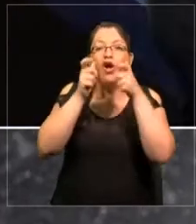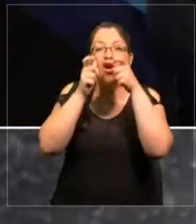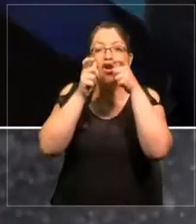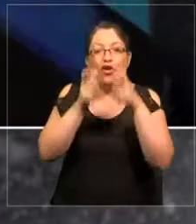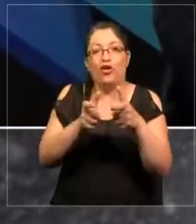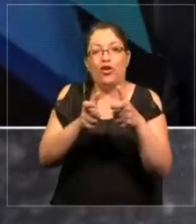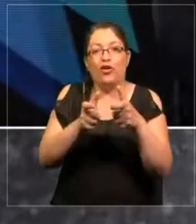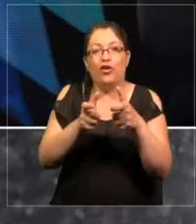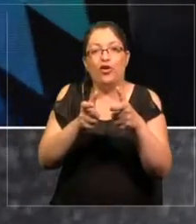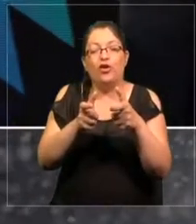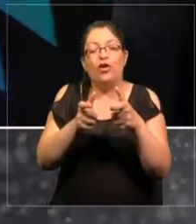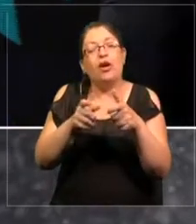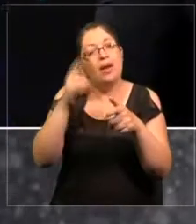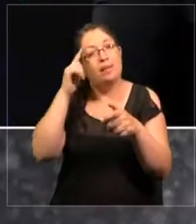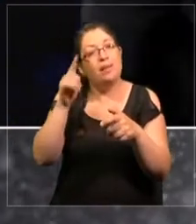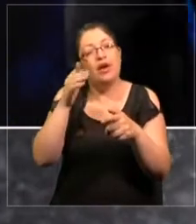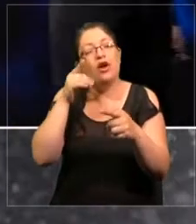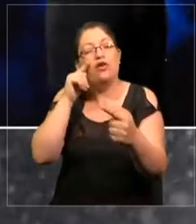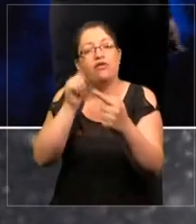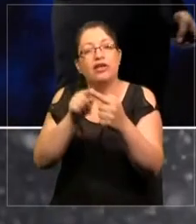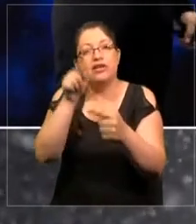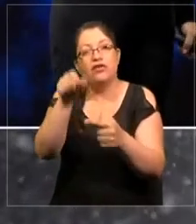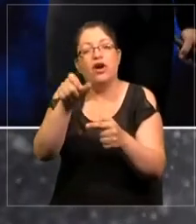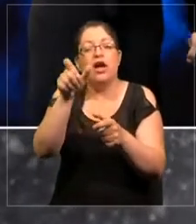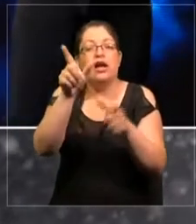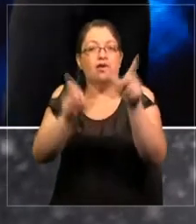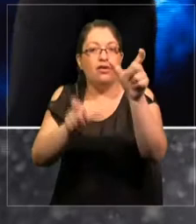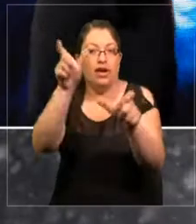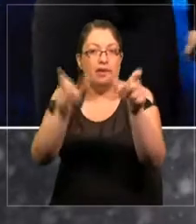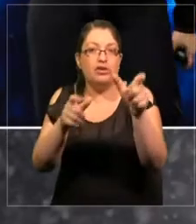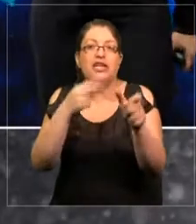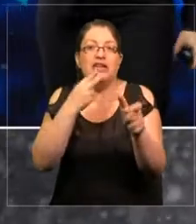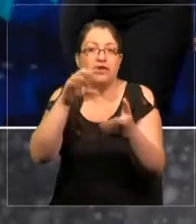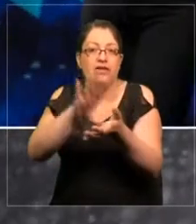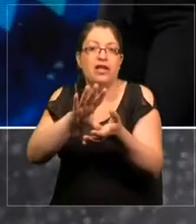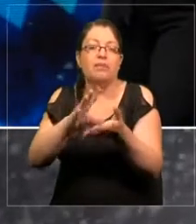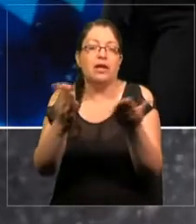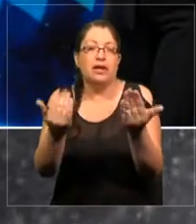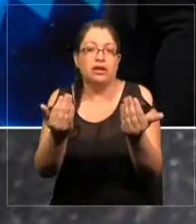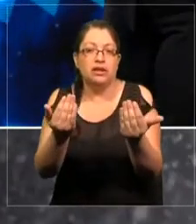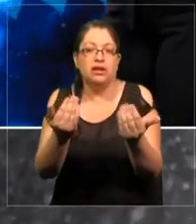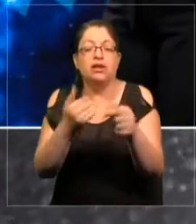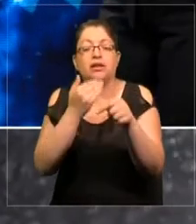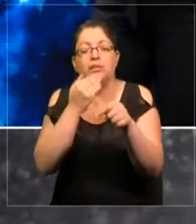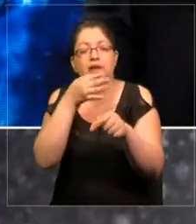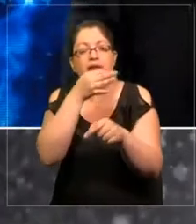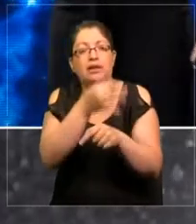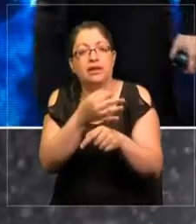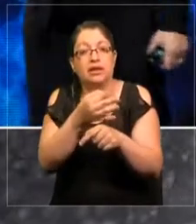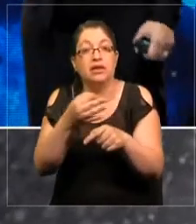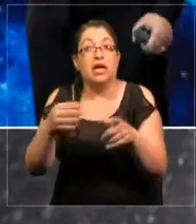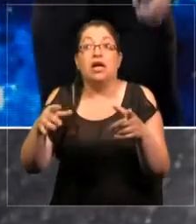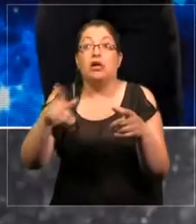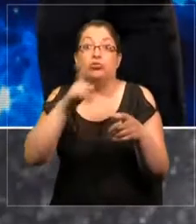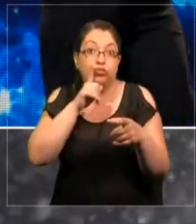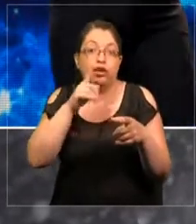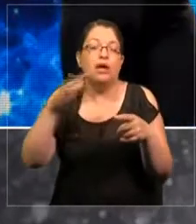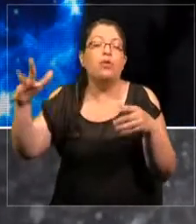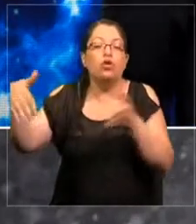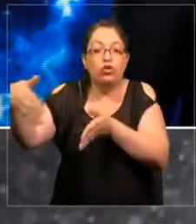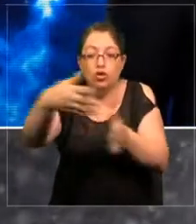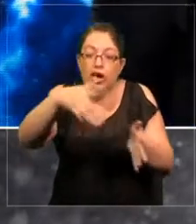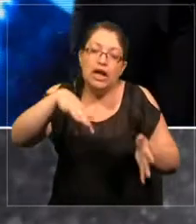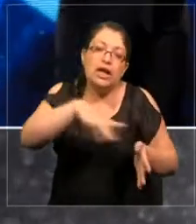designada para las necesidades de sus residentes. También dice que los recursos hídricos, ríos,